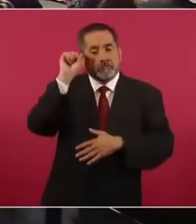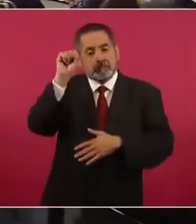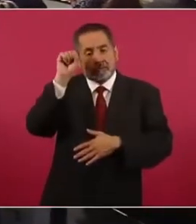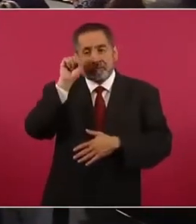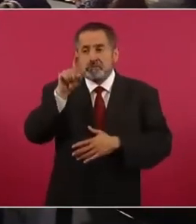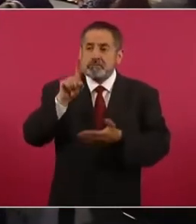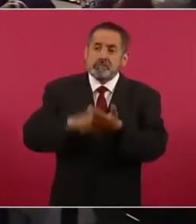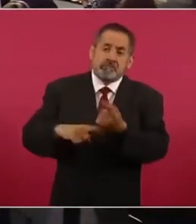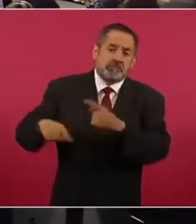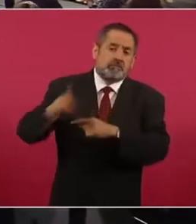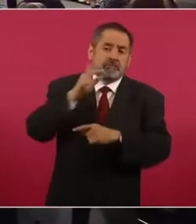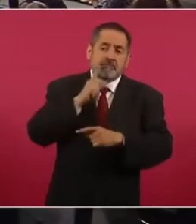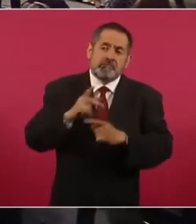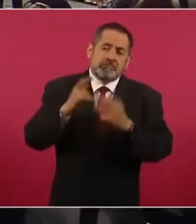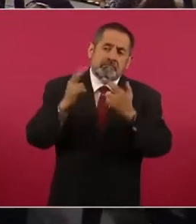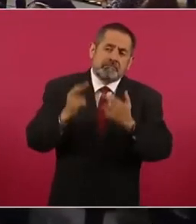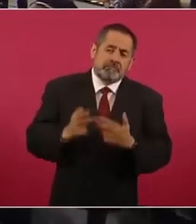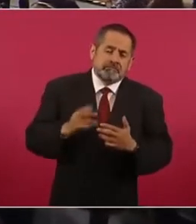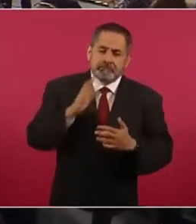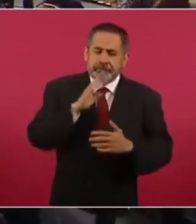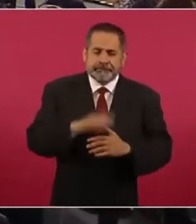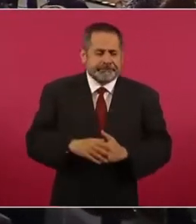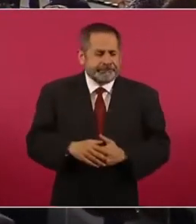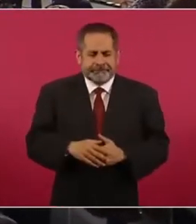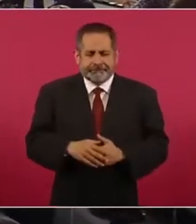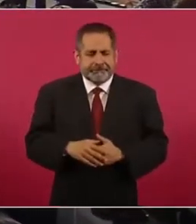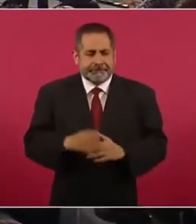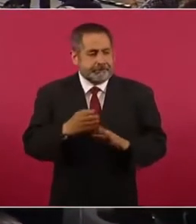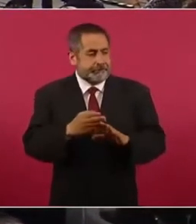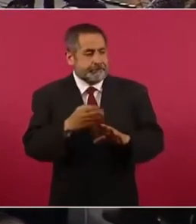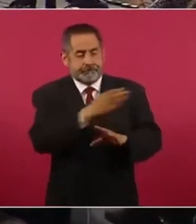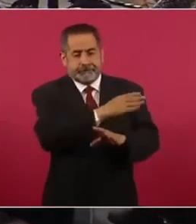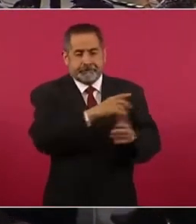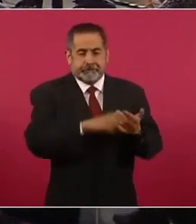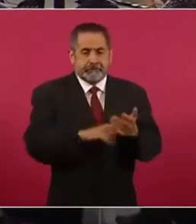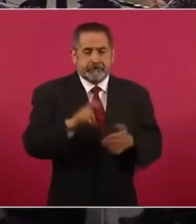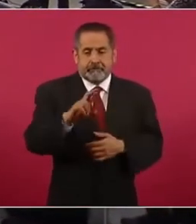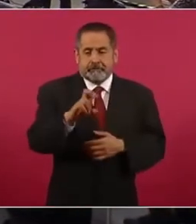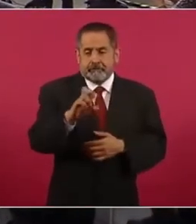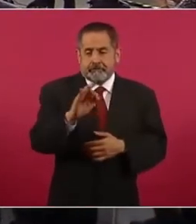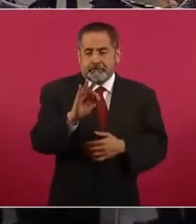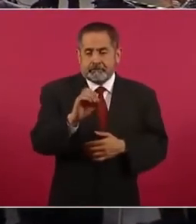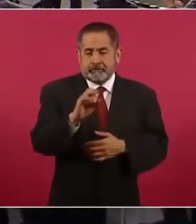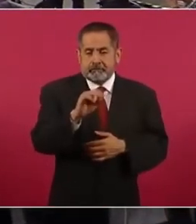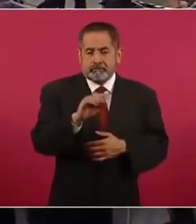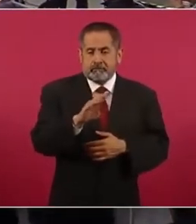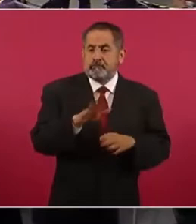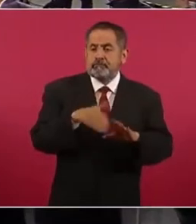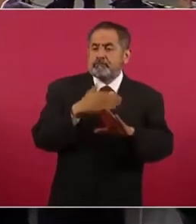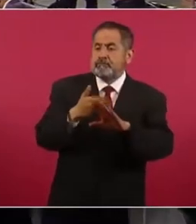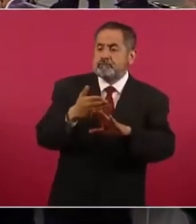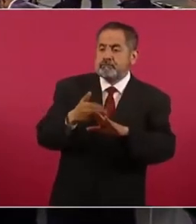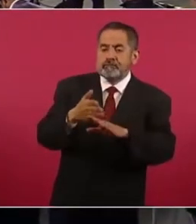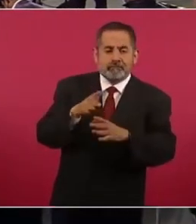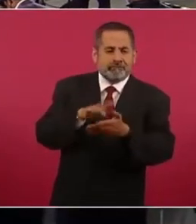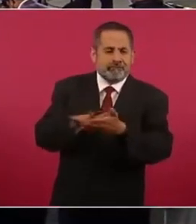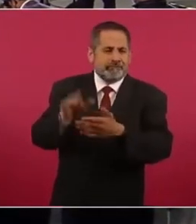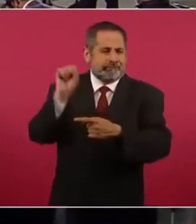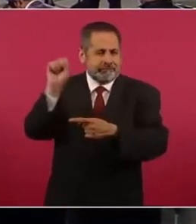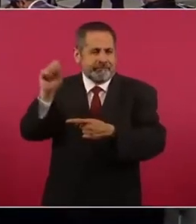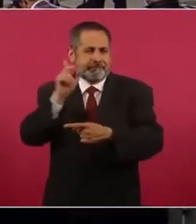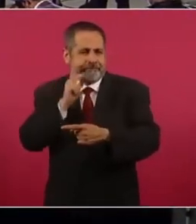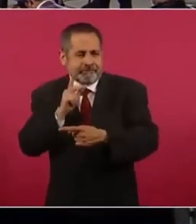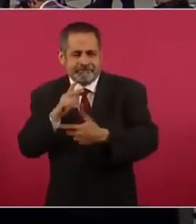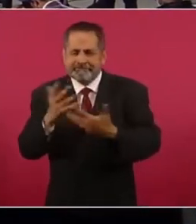de deterioro en Pemex. Antes Reforma cuestionaba al sindicato petrolero. Al mismo tiempo, Reforma